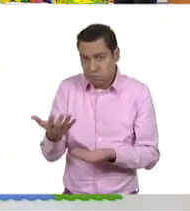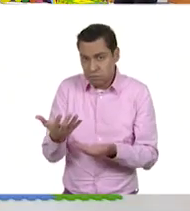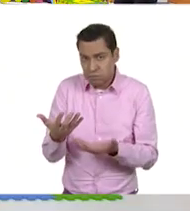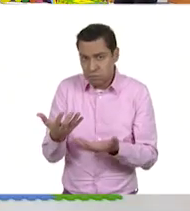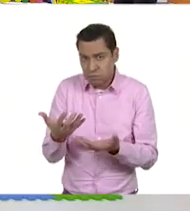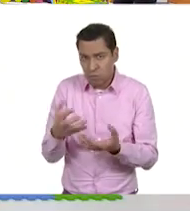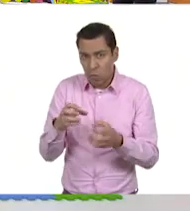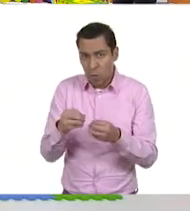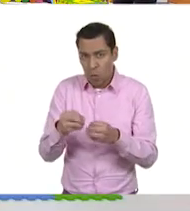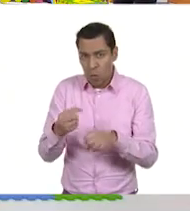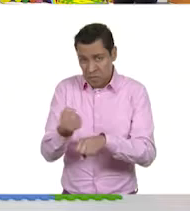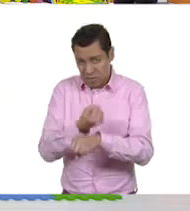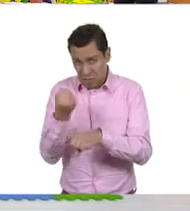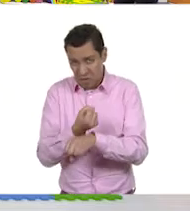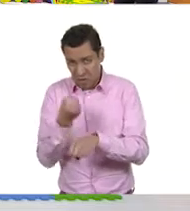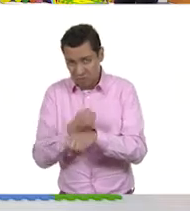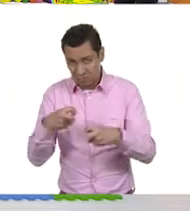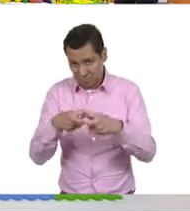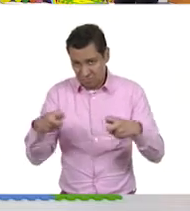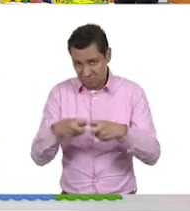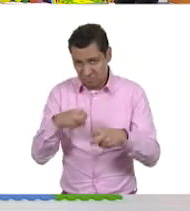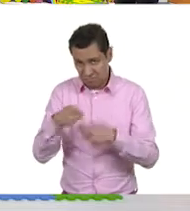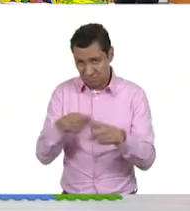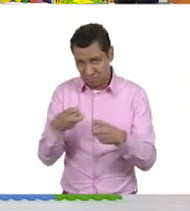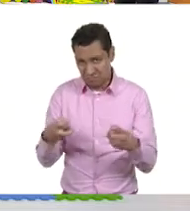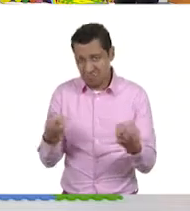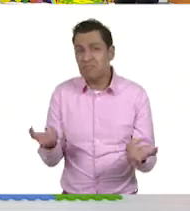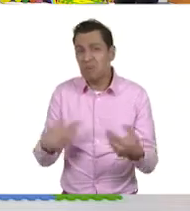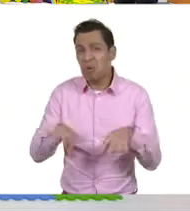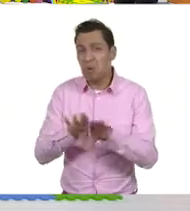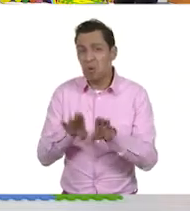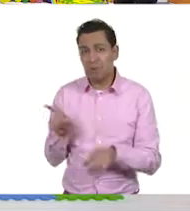tenis o unos zapatos.